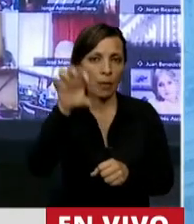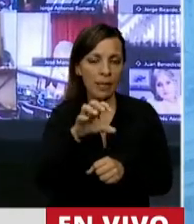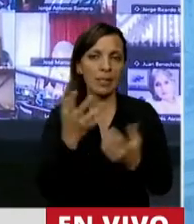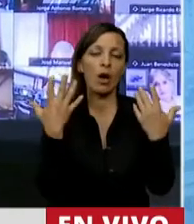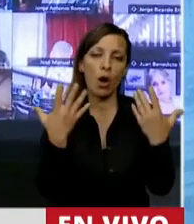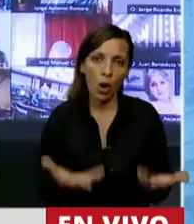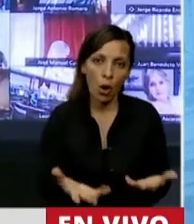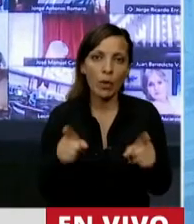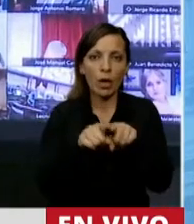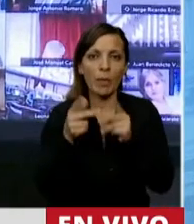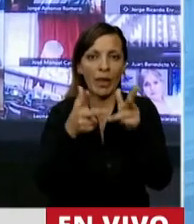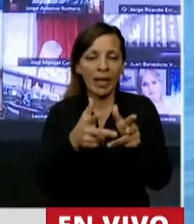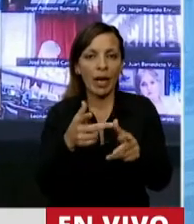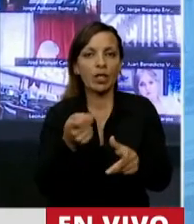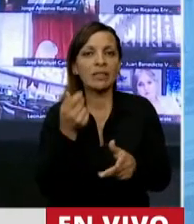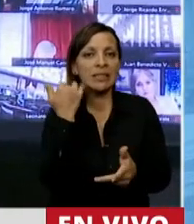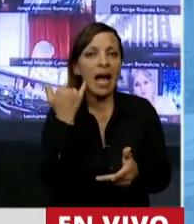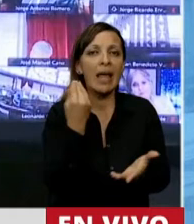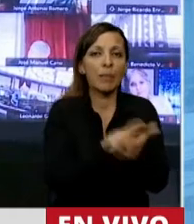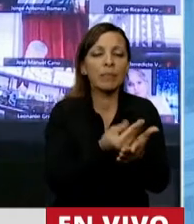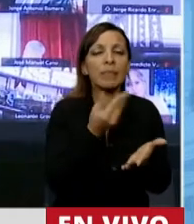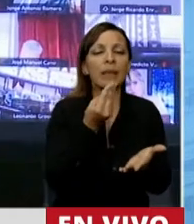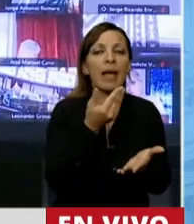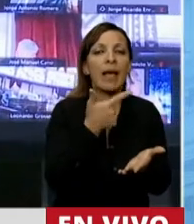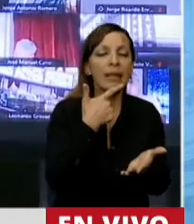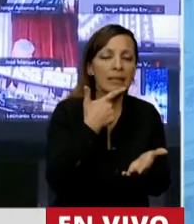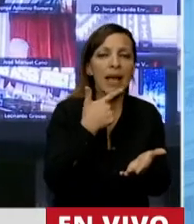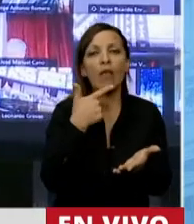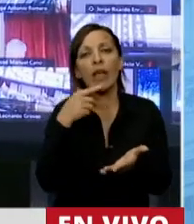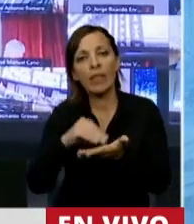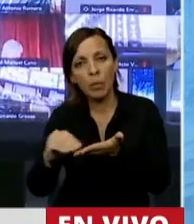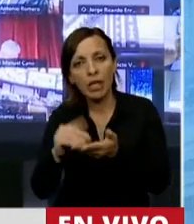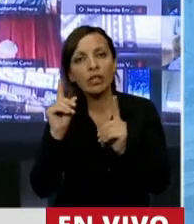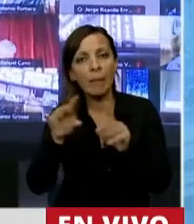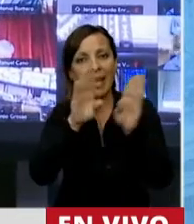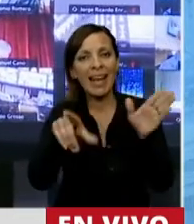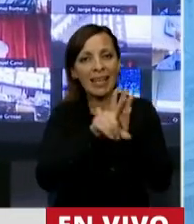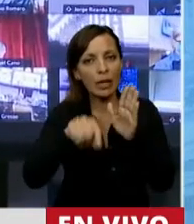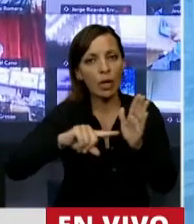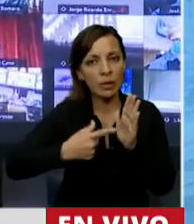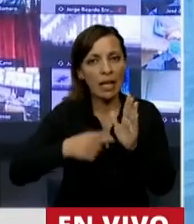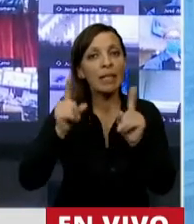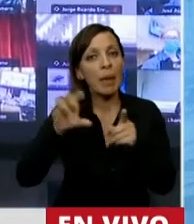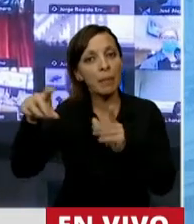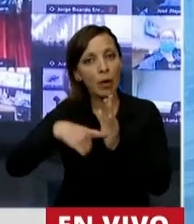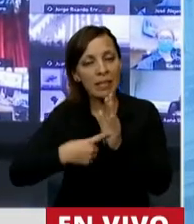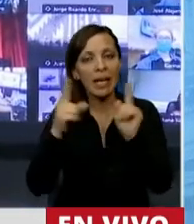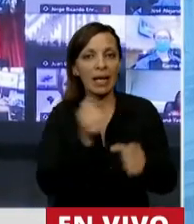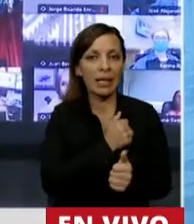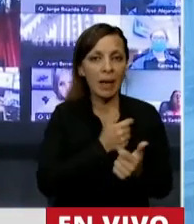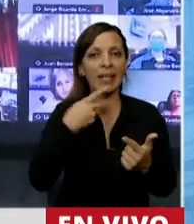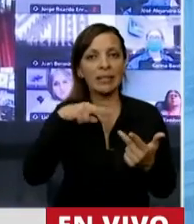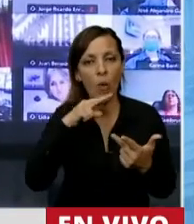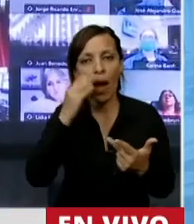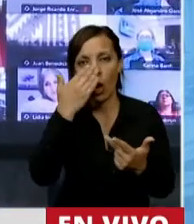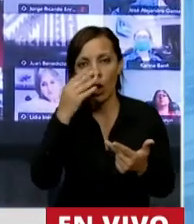Obviamente, como lo decían recién, la presentamos en Diputados y en Senado. También la presentamos en la legislatura de la Ciudad de Buenos Aires, de la Provincia de Buenos Aires, en Catamarca, en San